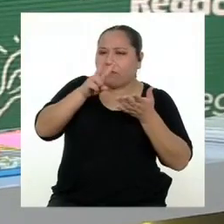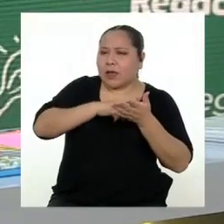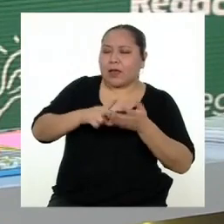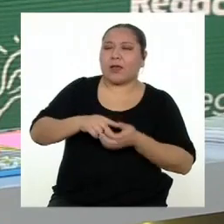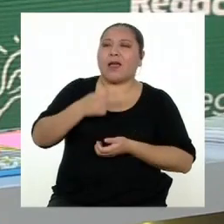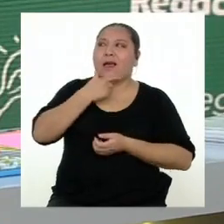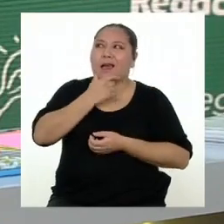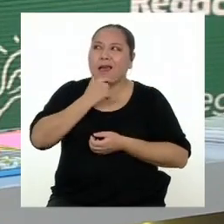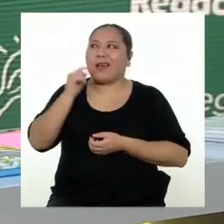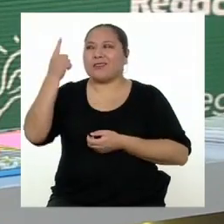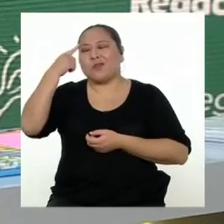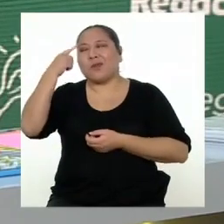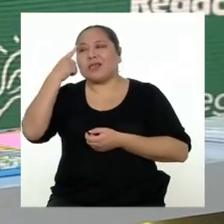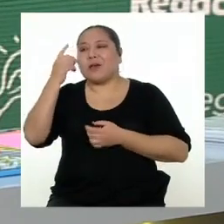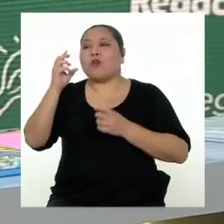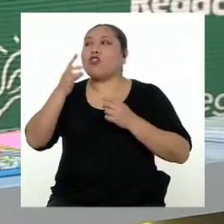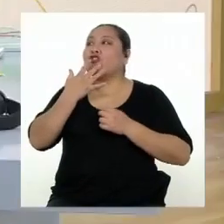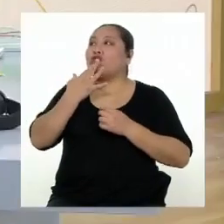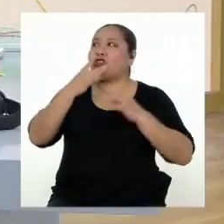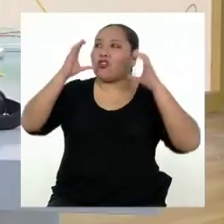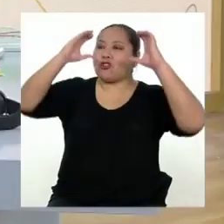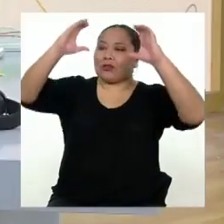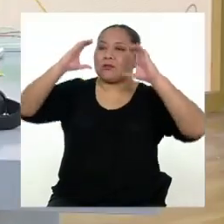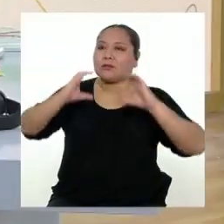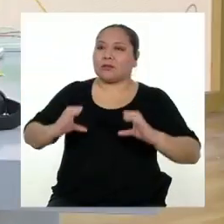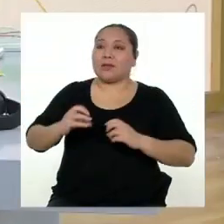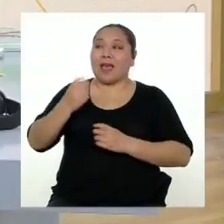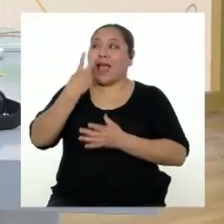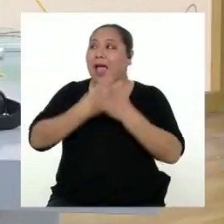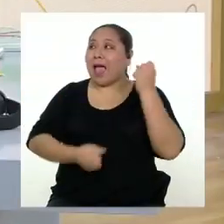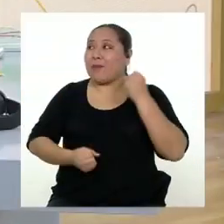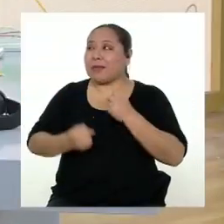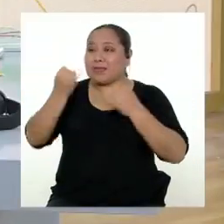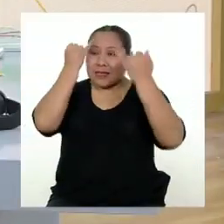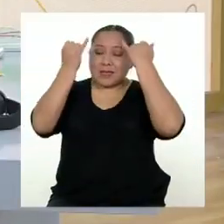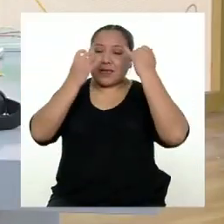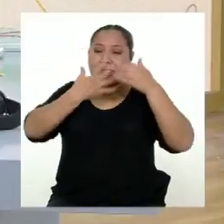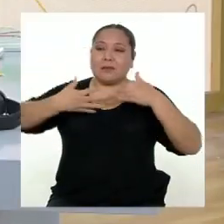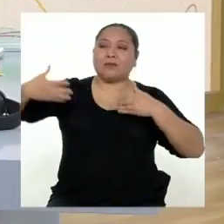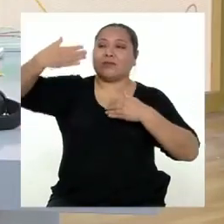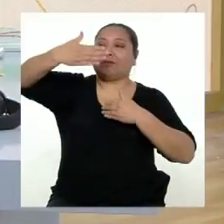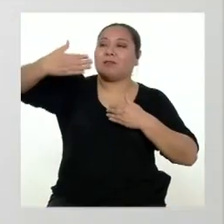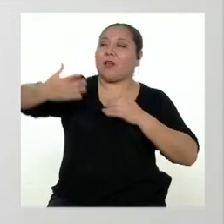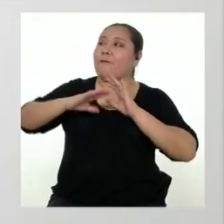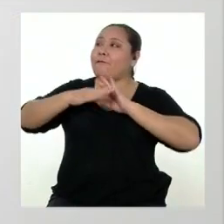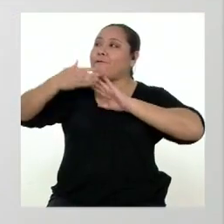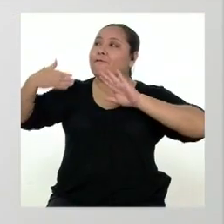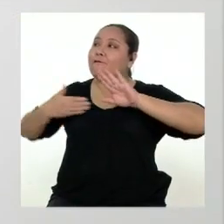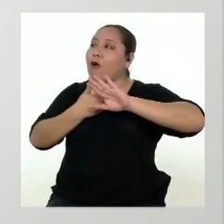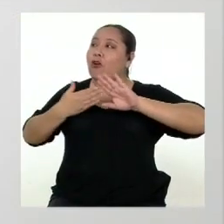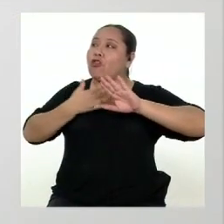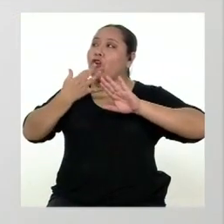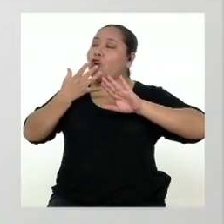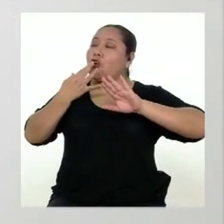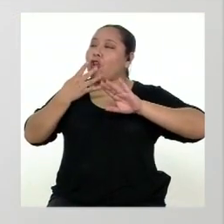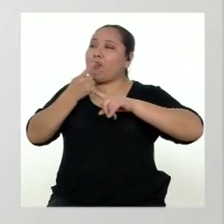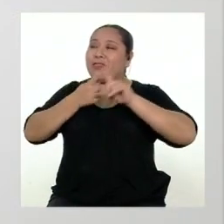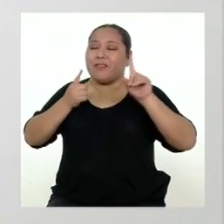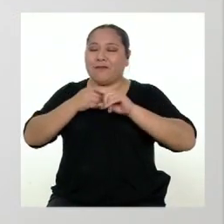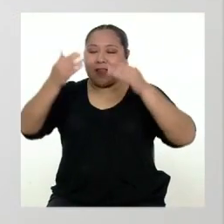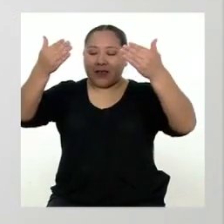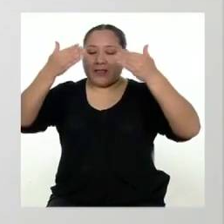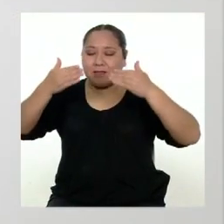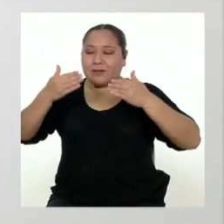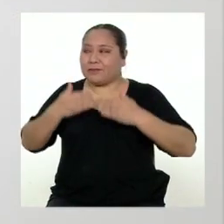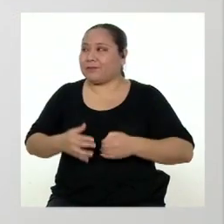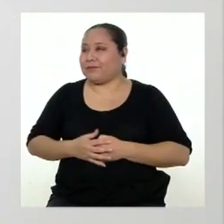Debe ser por los colores, profesora. Ambas ideas están sobre un fondo de color distinto. ¡Buena deducción! Y además